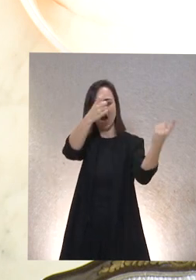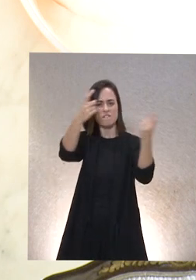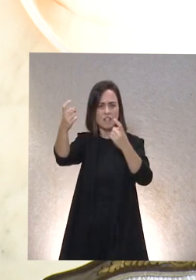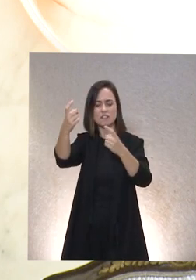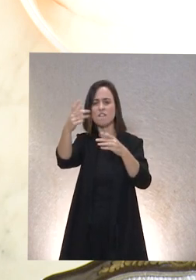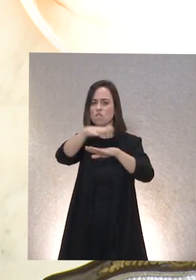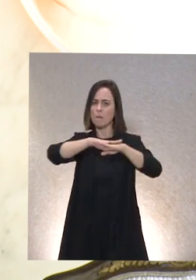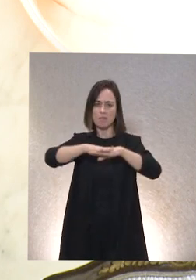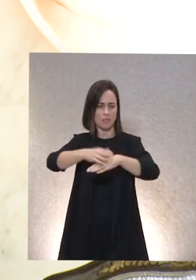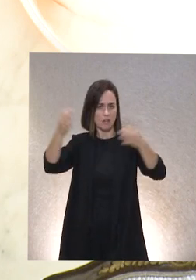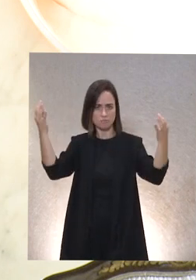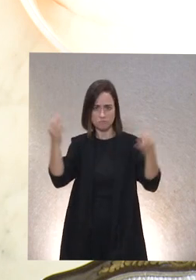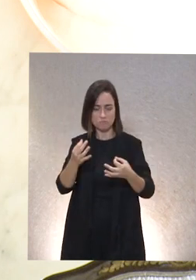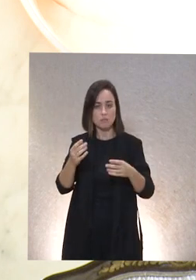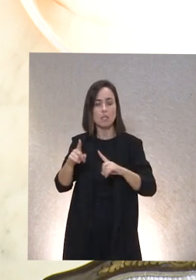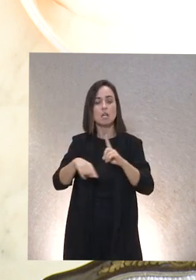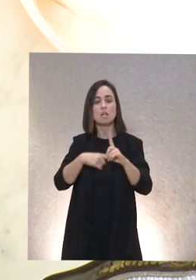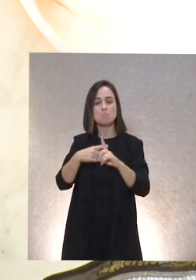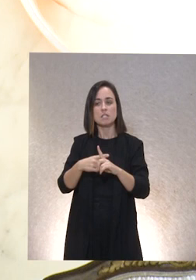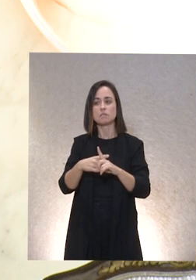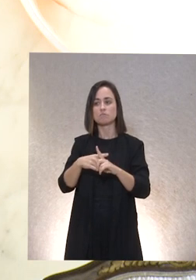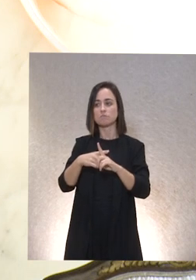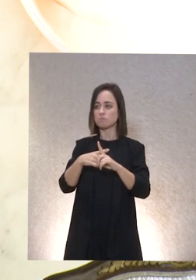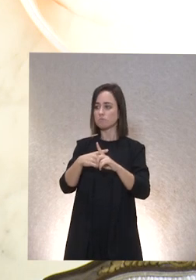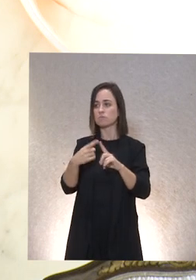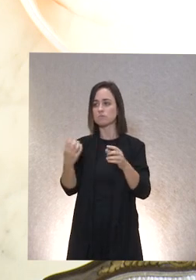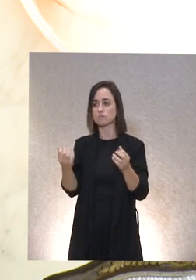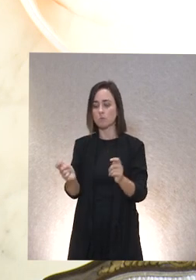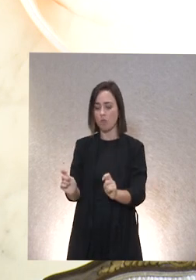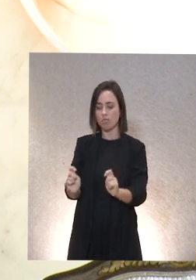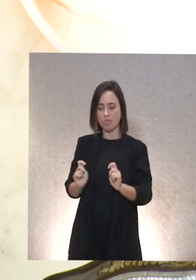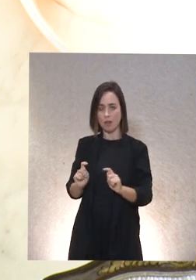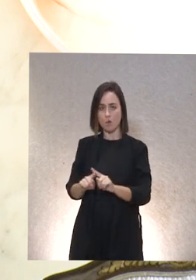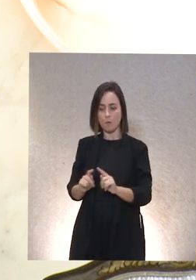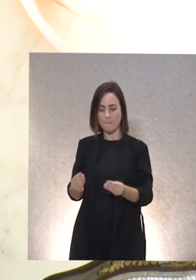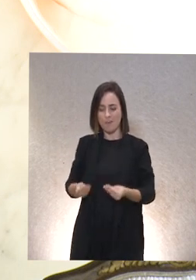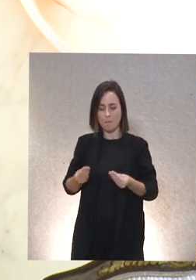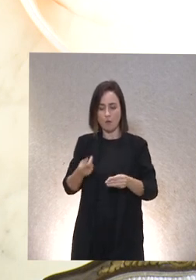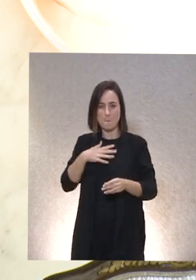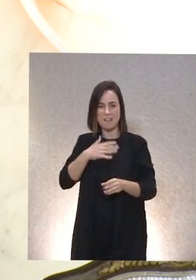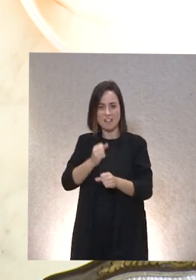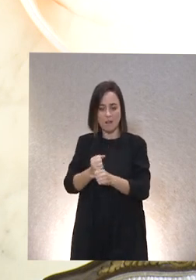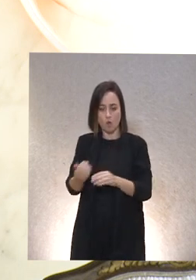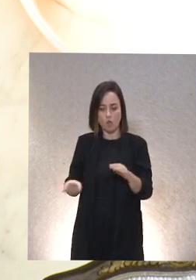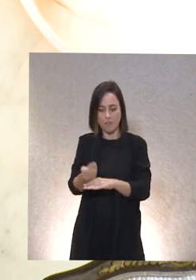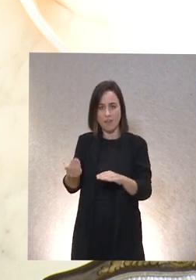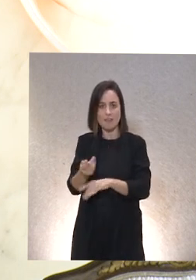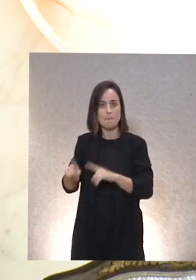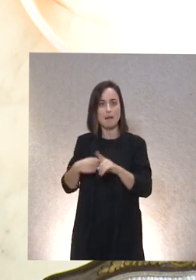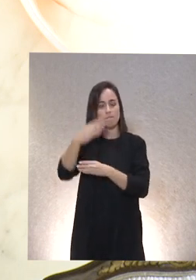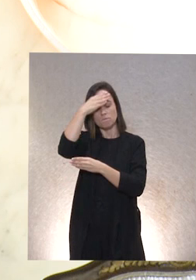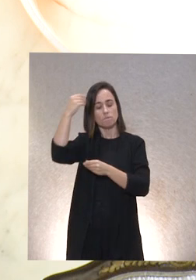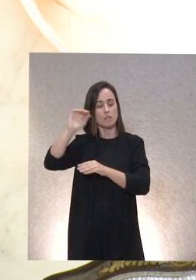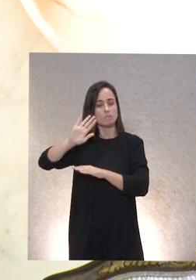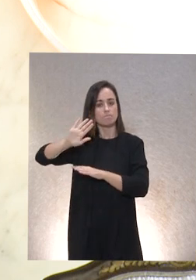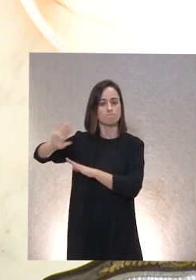es fundamental y además es algo que va orientando la tarea nuestra del día a día y que además no debemos de perder nunca de vista tal